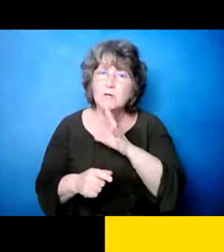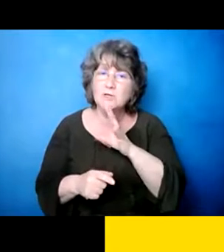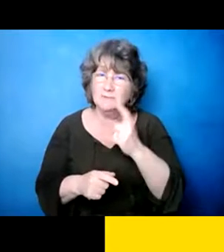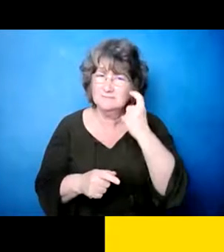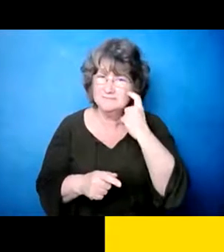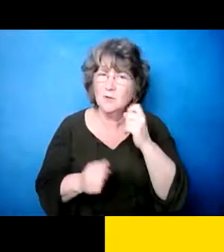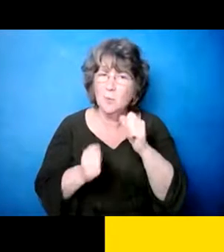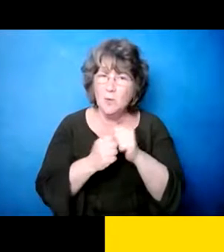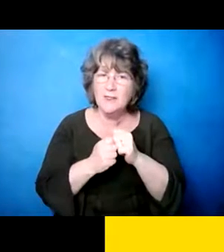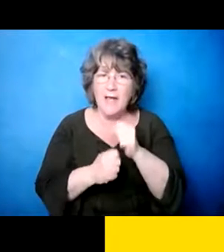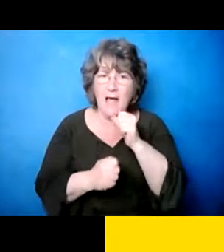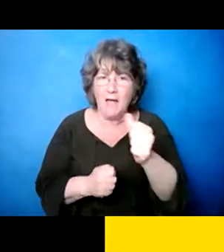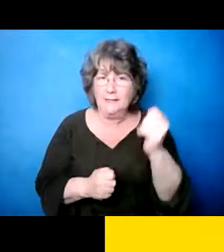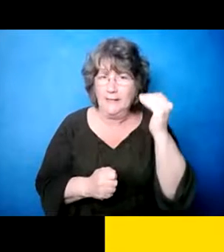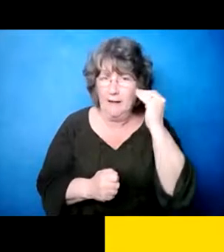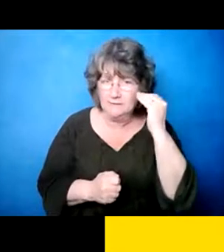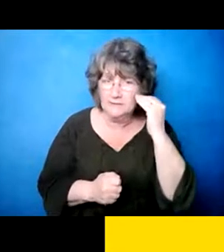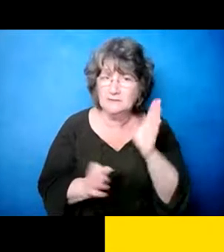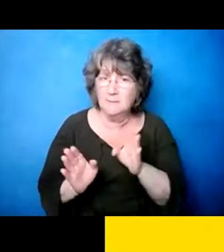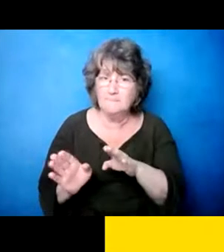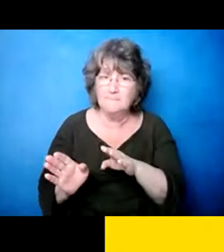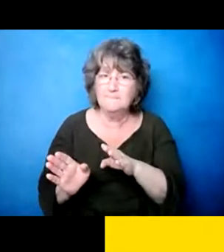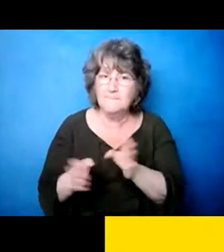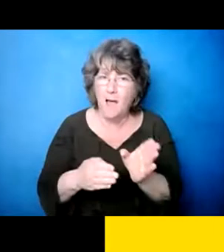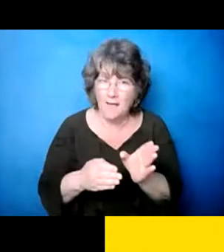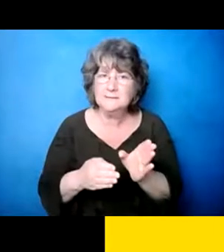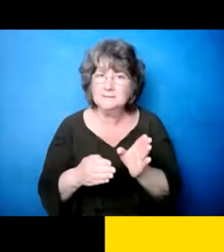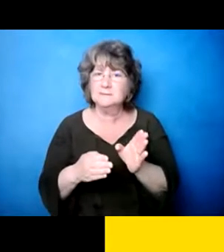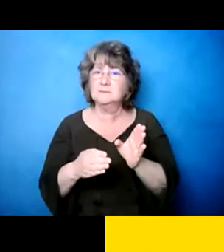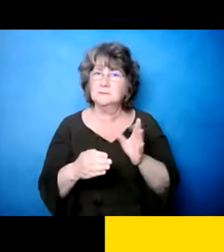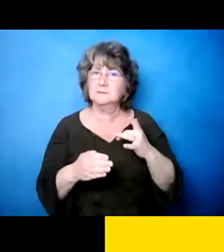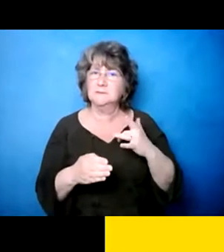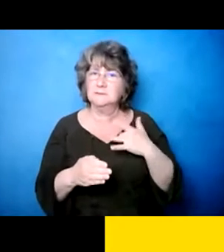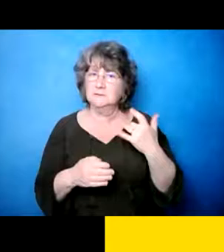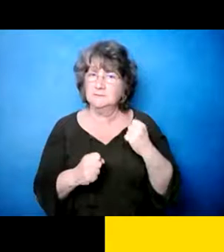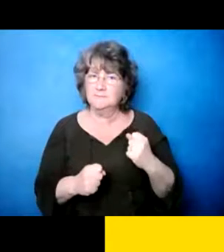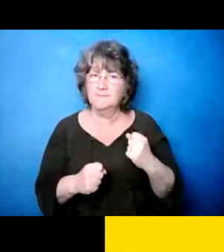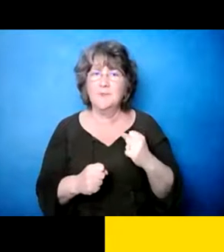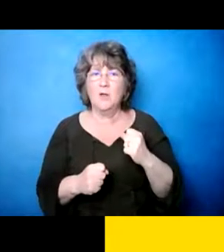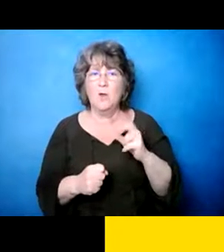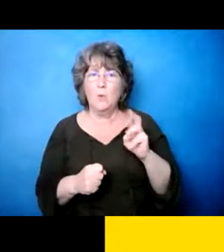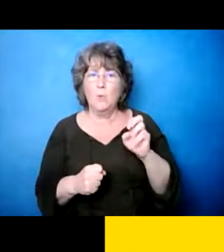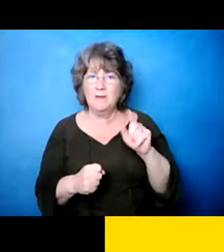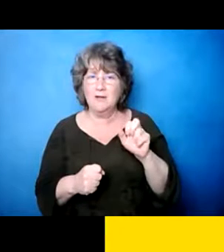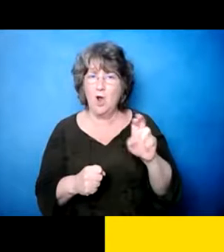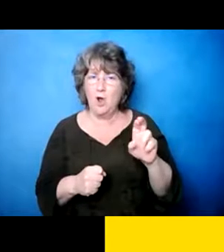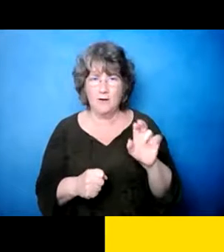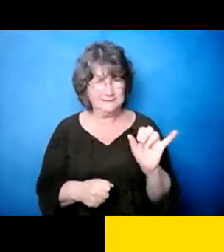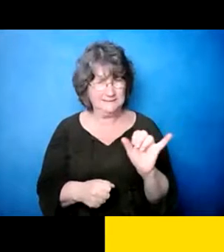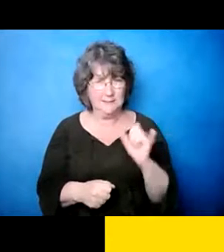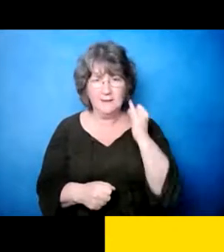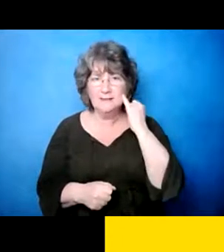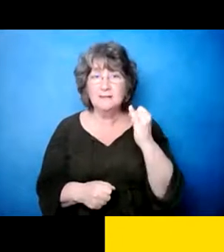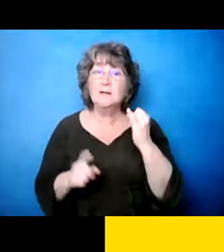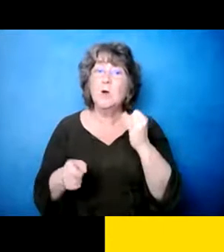en, hemos hablado, todo eso en nuestro seminario web de, de, de, eh, no tener esa, ese pensamiento,